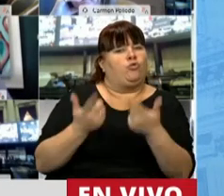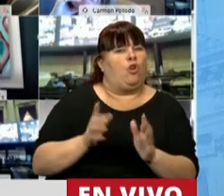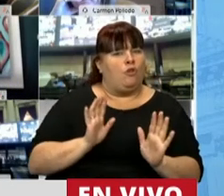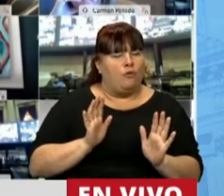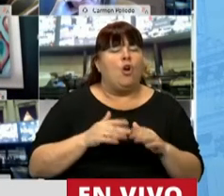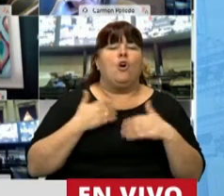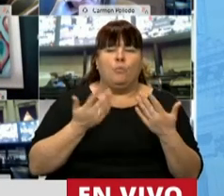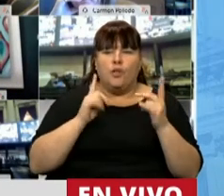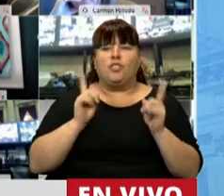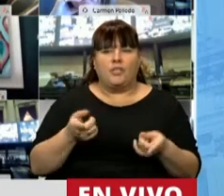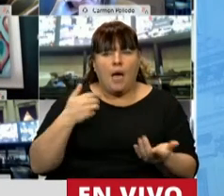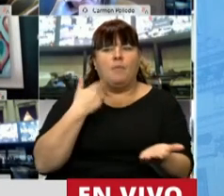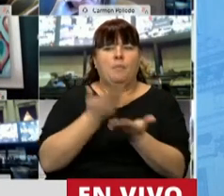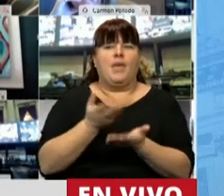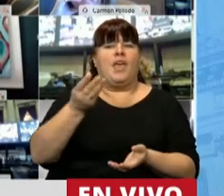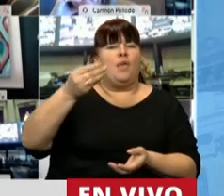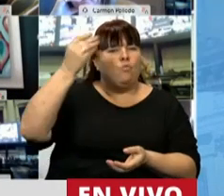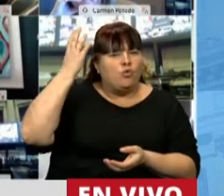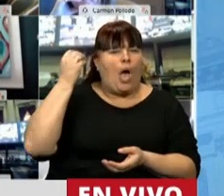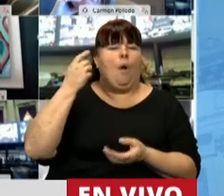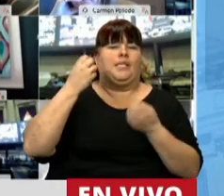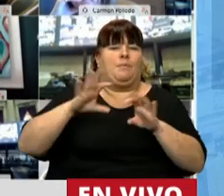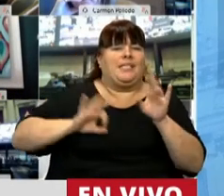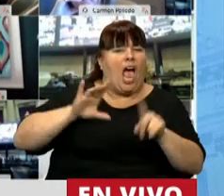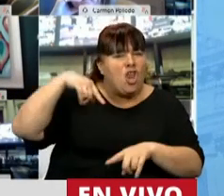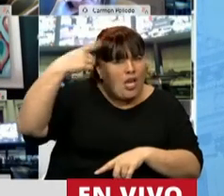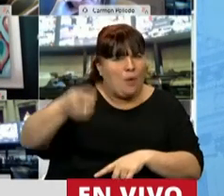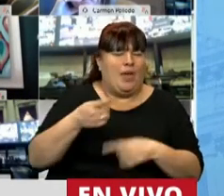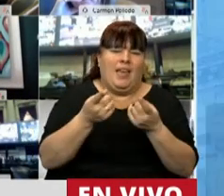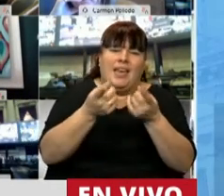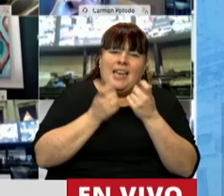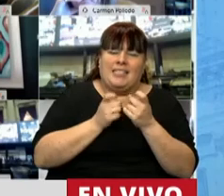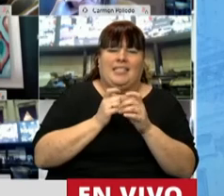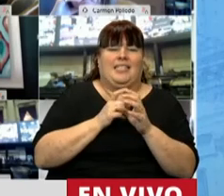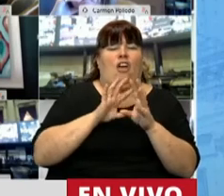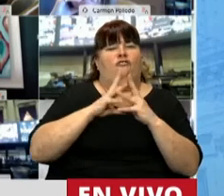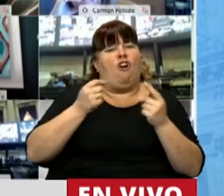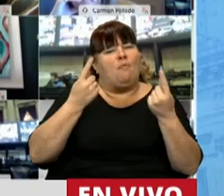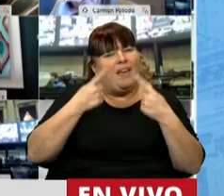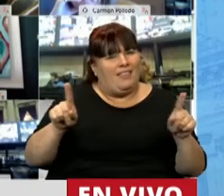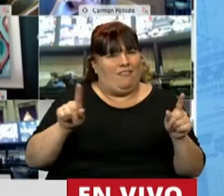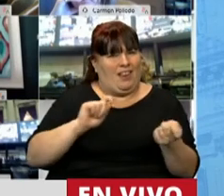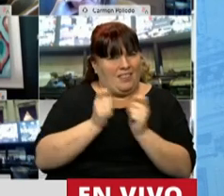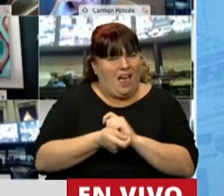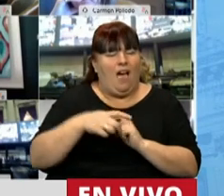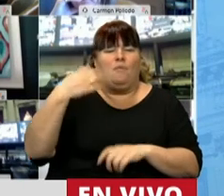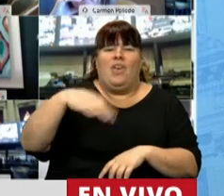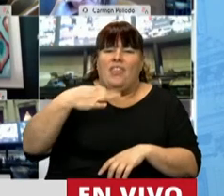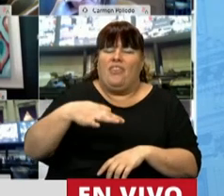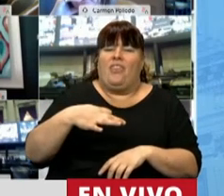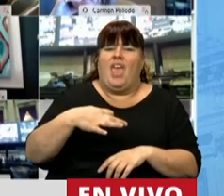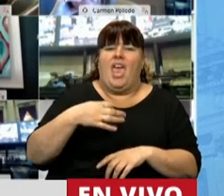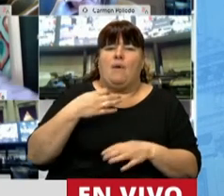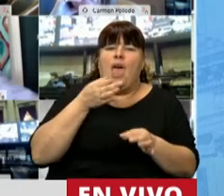Por supuesto también lo planteamos muchas veces, para empezar el año que viene necesitamos cerrar de una manera diferente, necesitamos